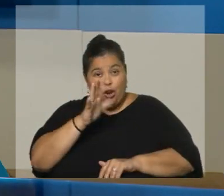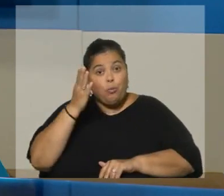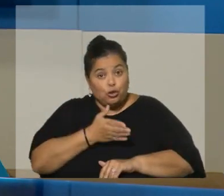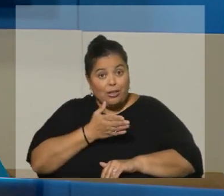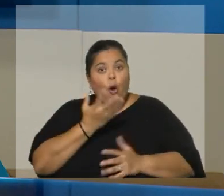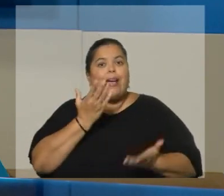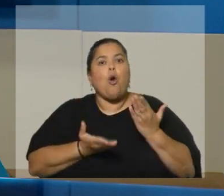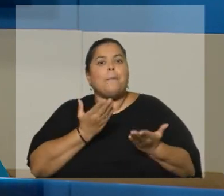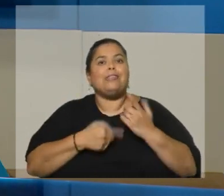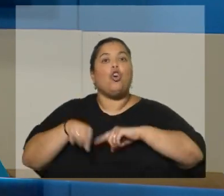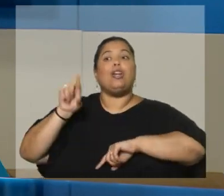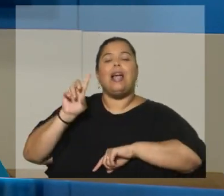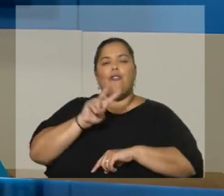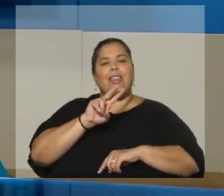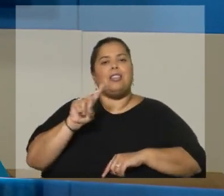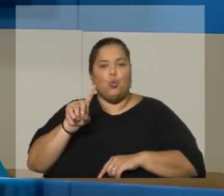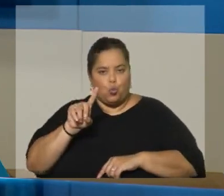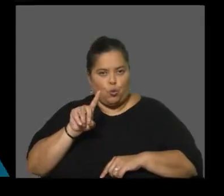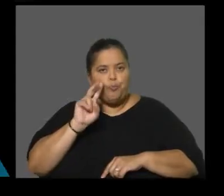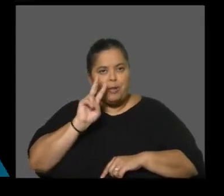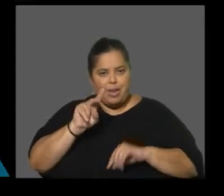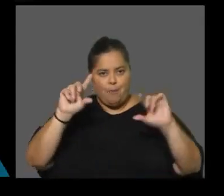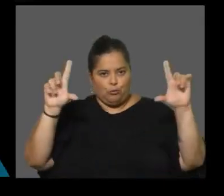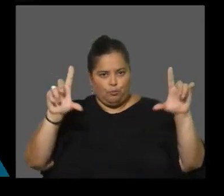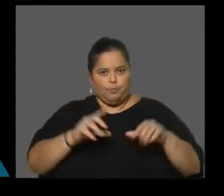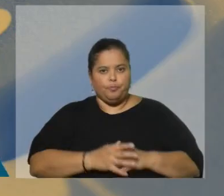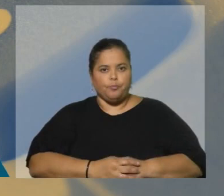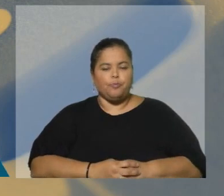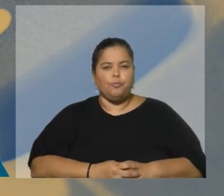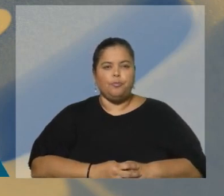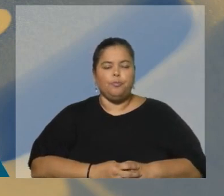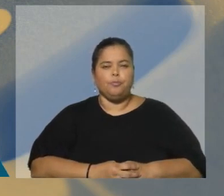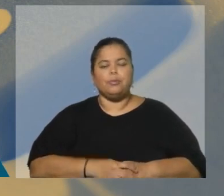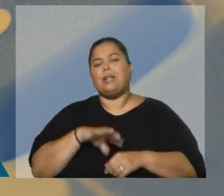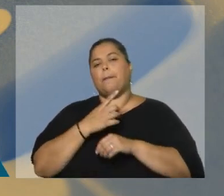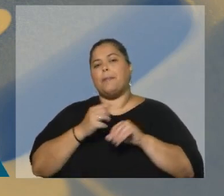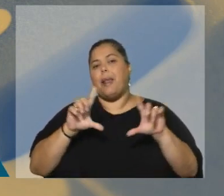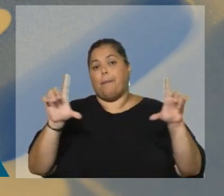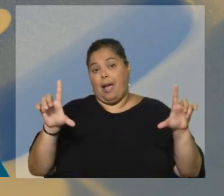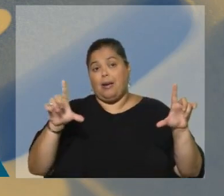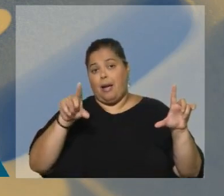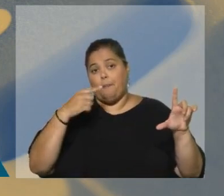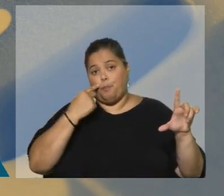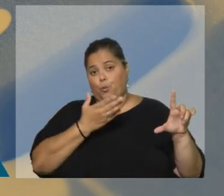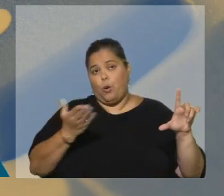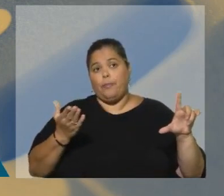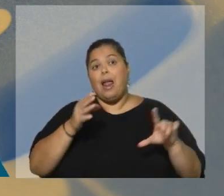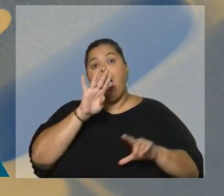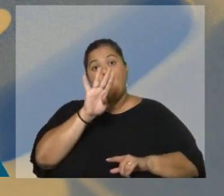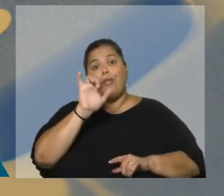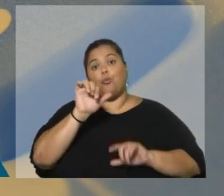comenzamos a situarnos precisamente con estos números. En esta primera placa que podemos compartir ahora tenemos ese 4